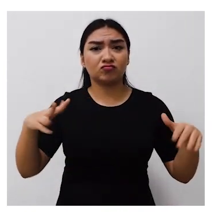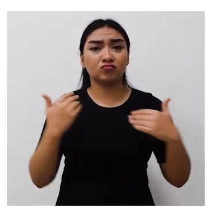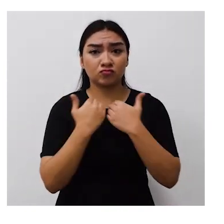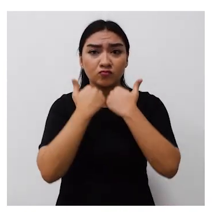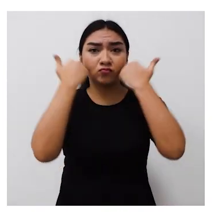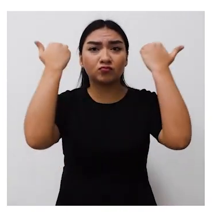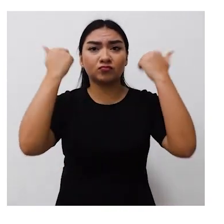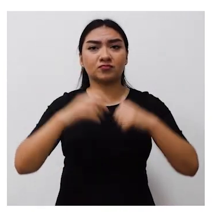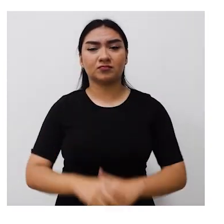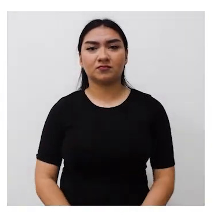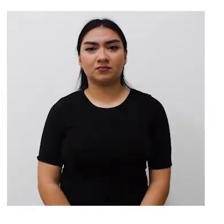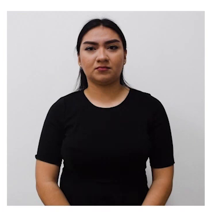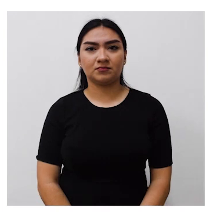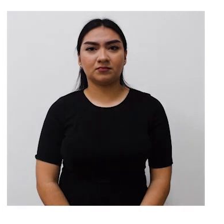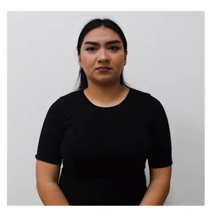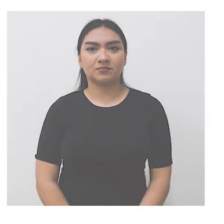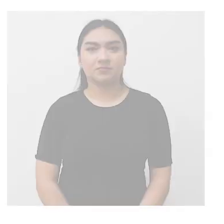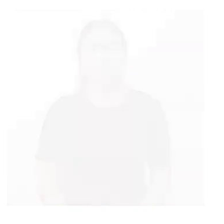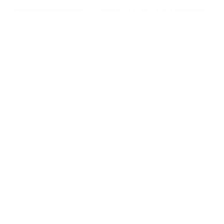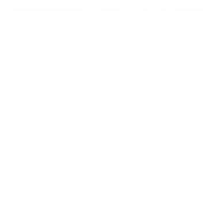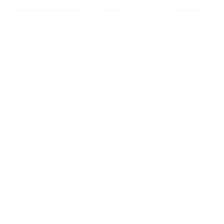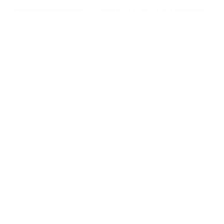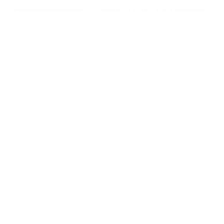las niñas, adolescentes y mujeres.